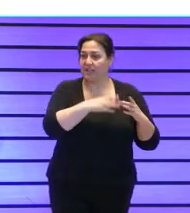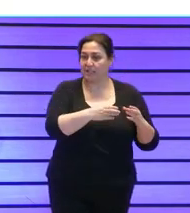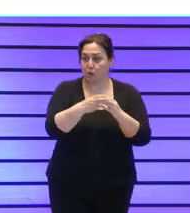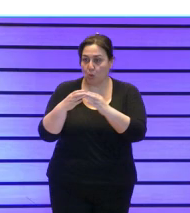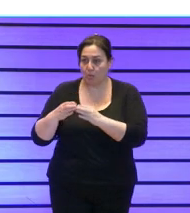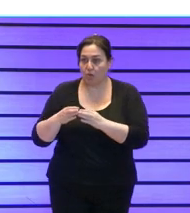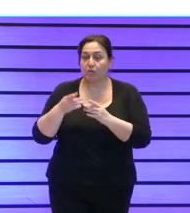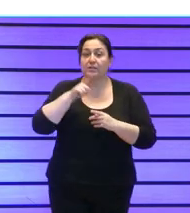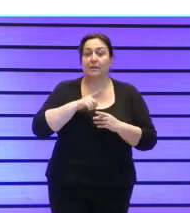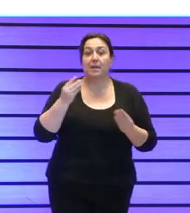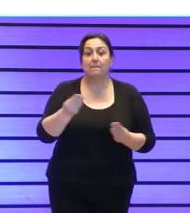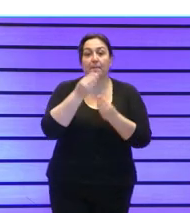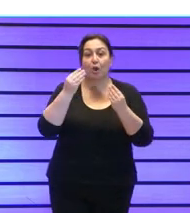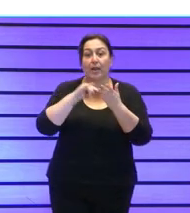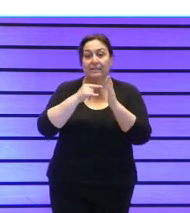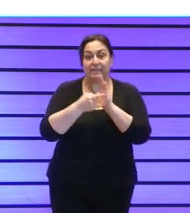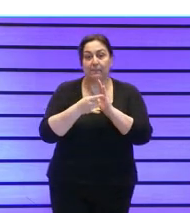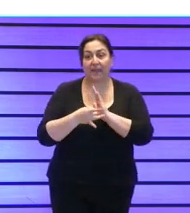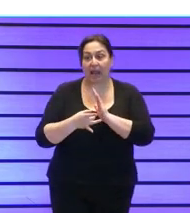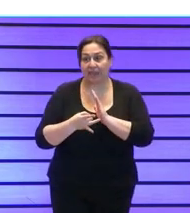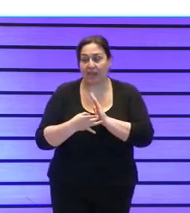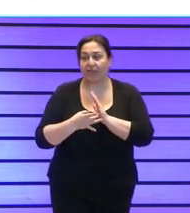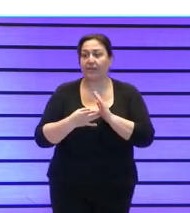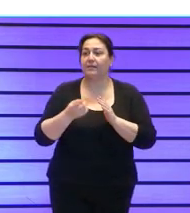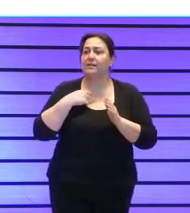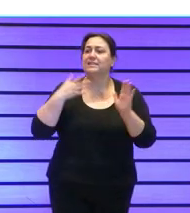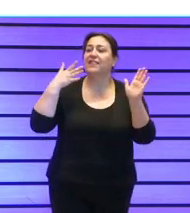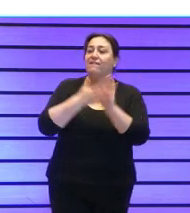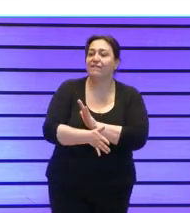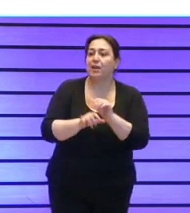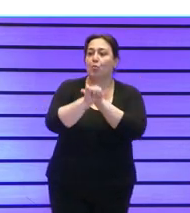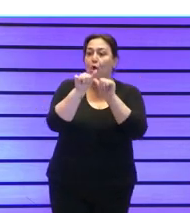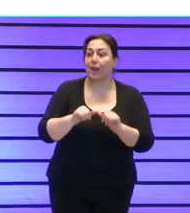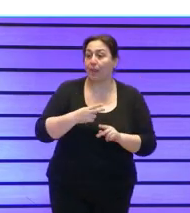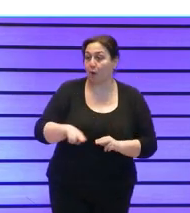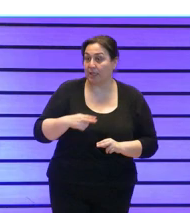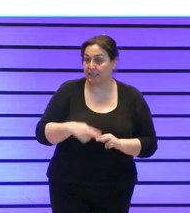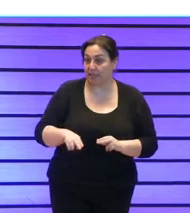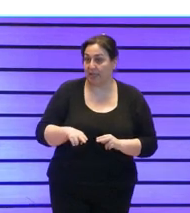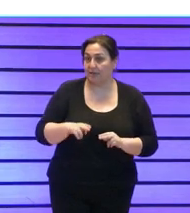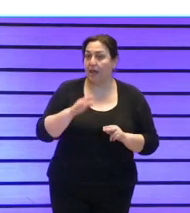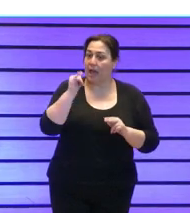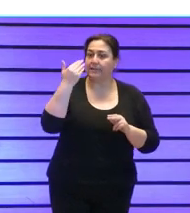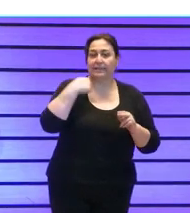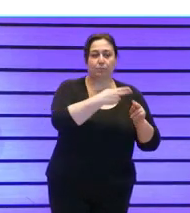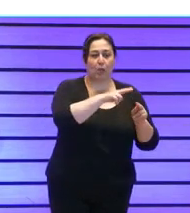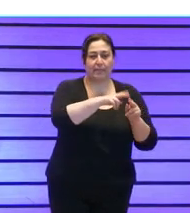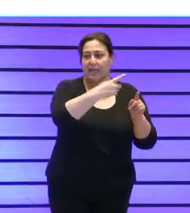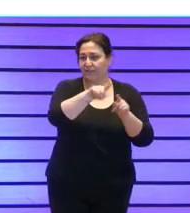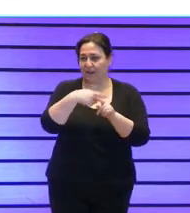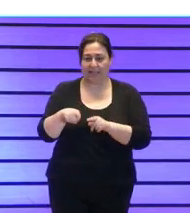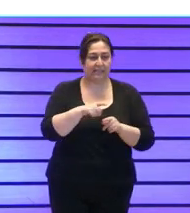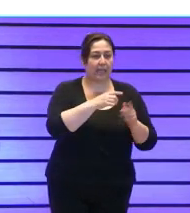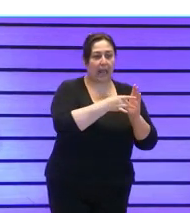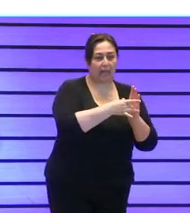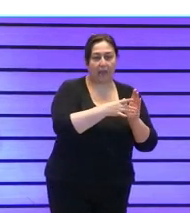se mejora el sistema de gestión de calidad se define un modelo de política teníamos diferentes políticas en calidad en